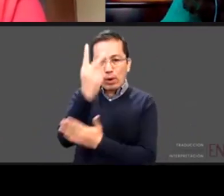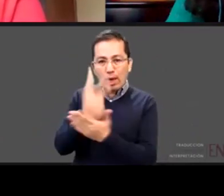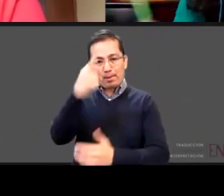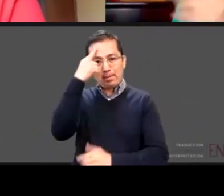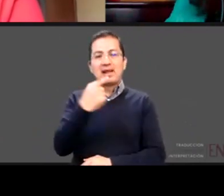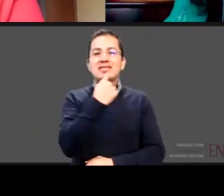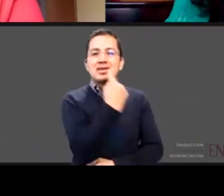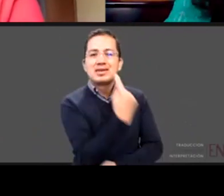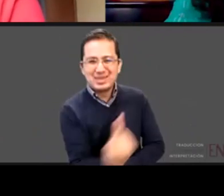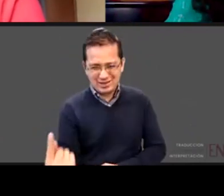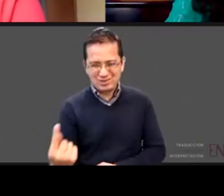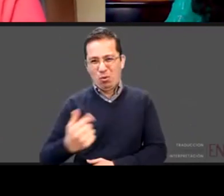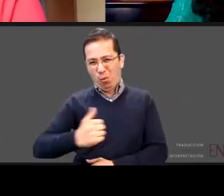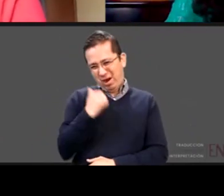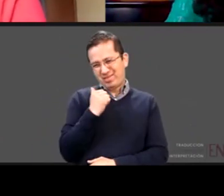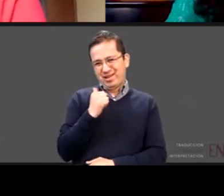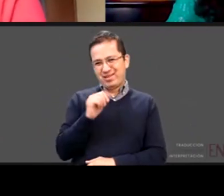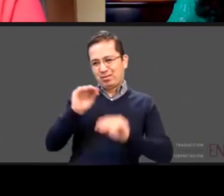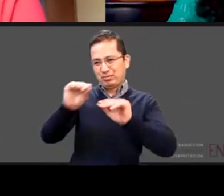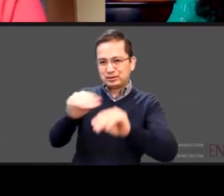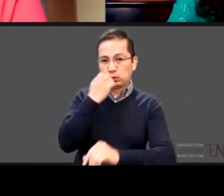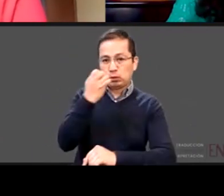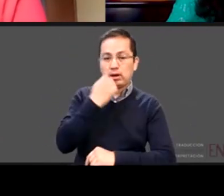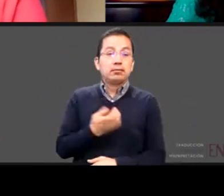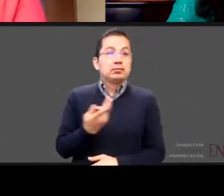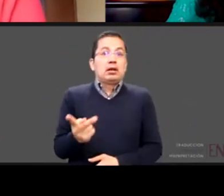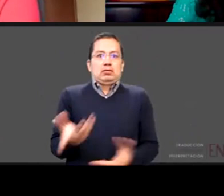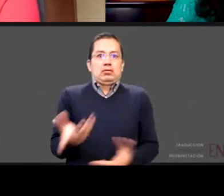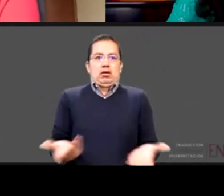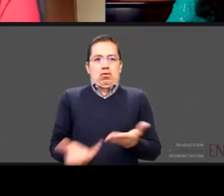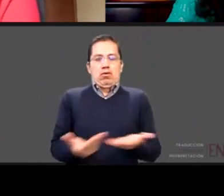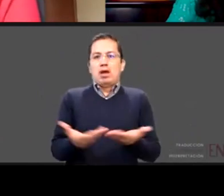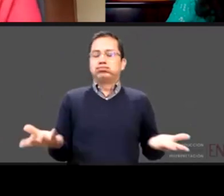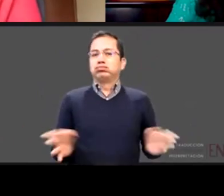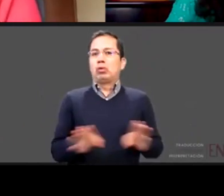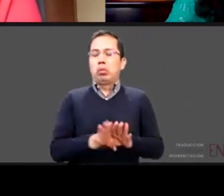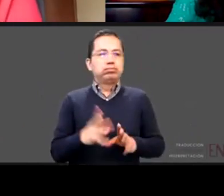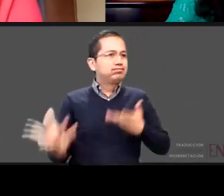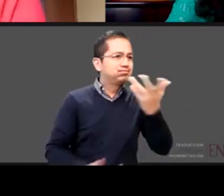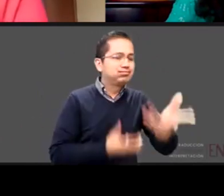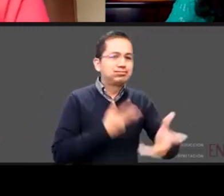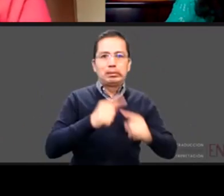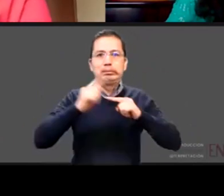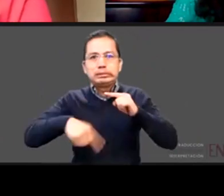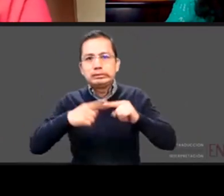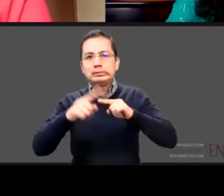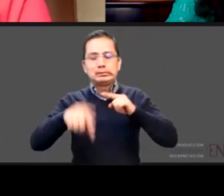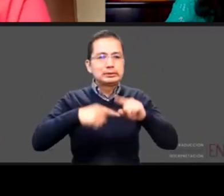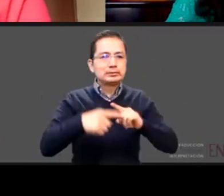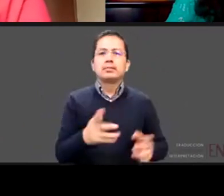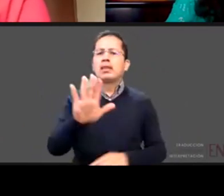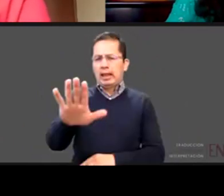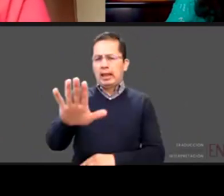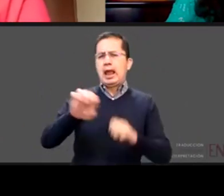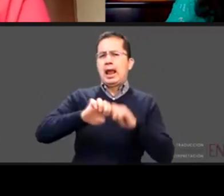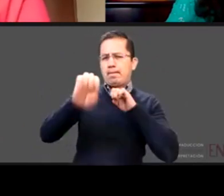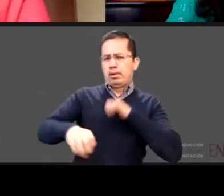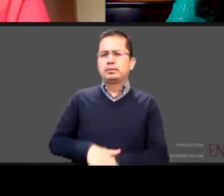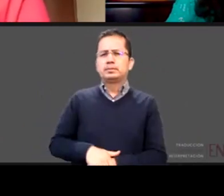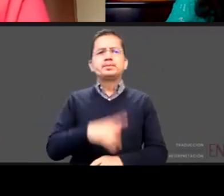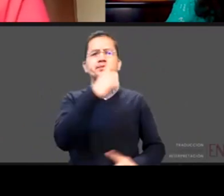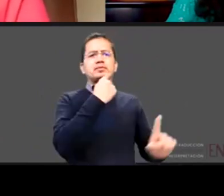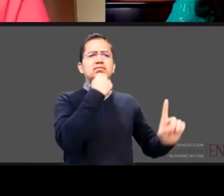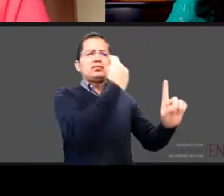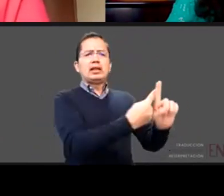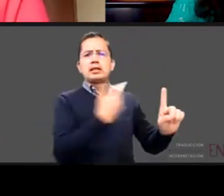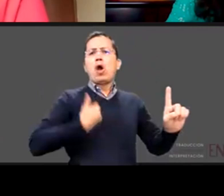viciosos y yo plantearía aparte de los papás por ejemplo qué pasa con una niña o una adolescente que tiene un hijo dónde puede